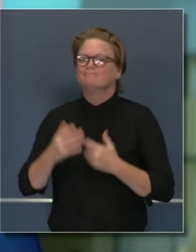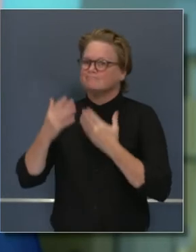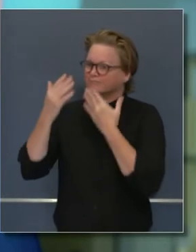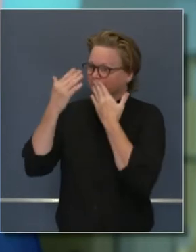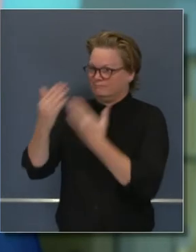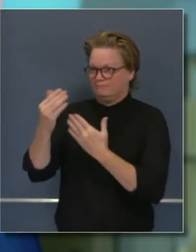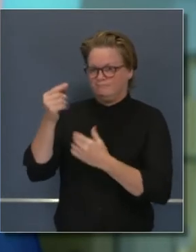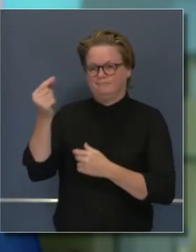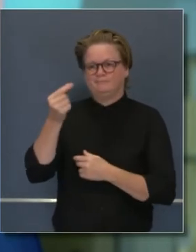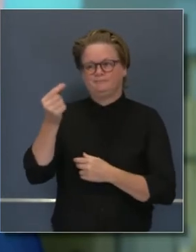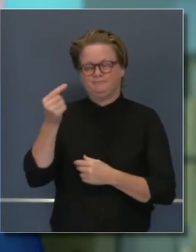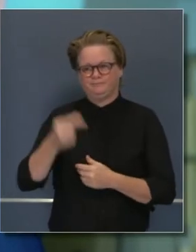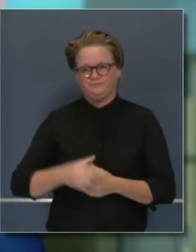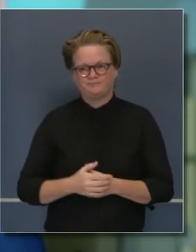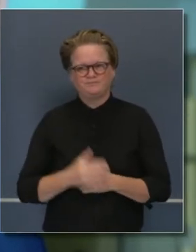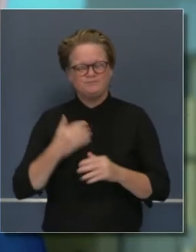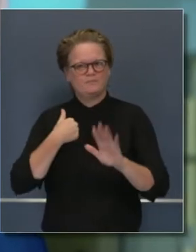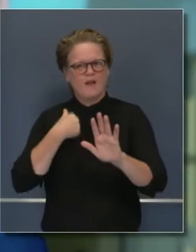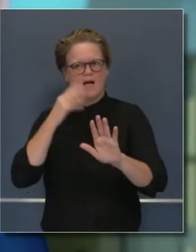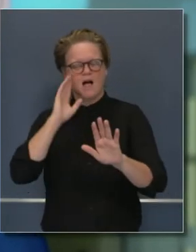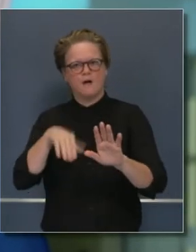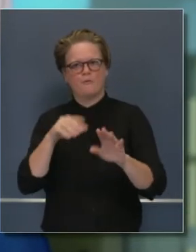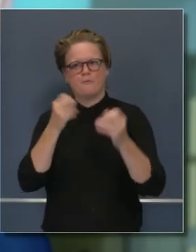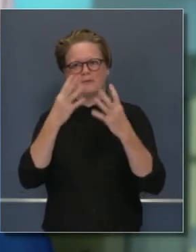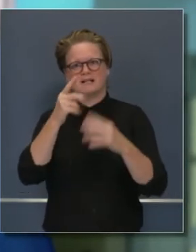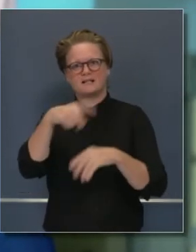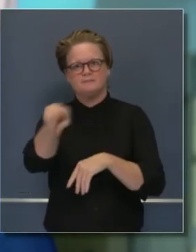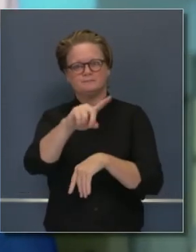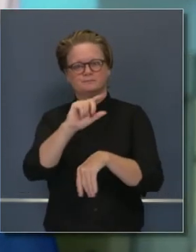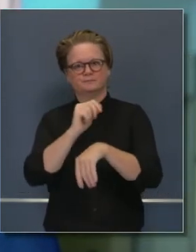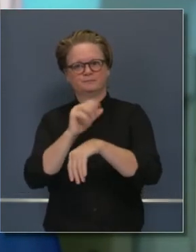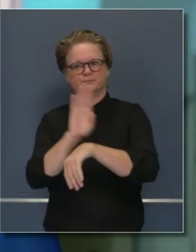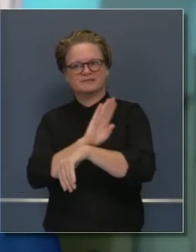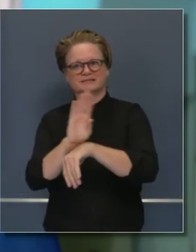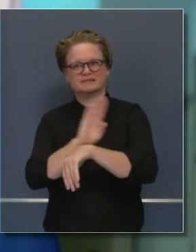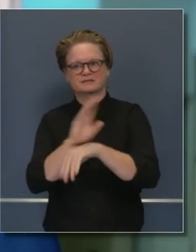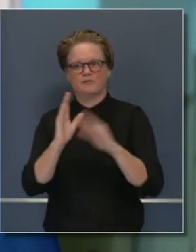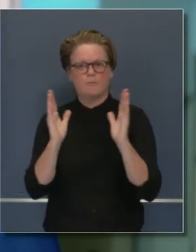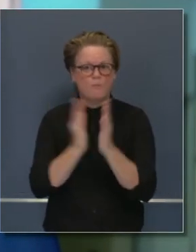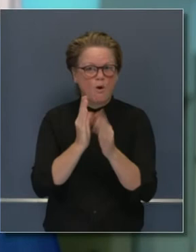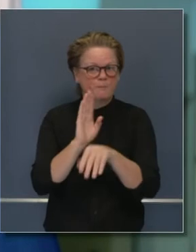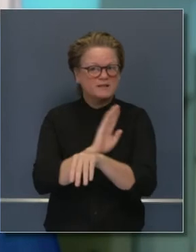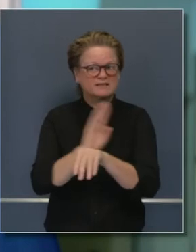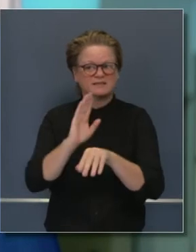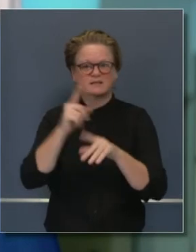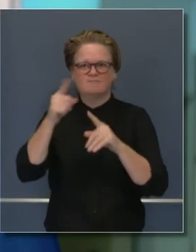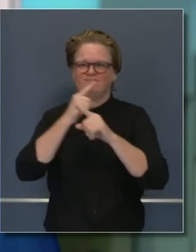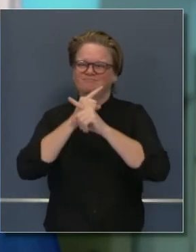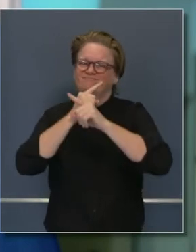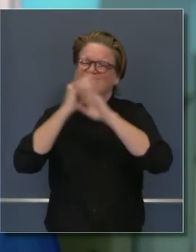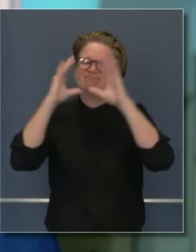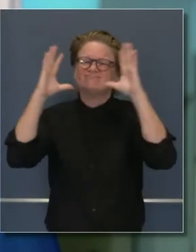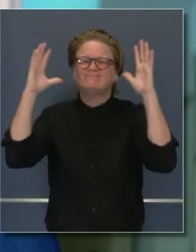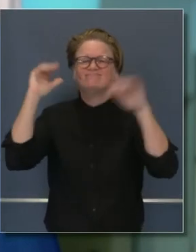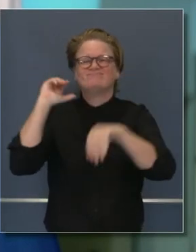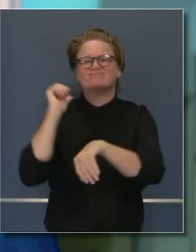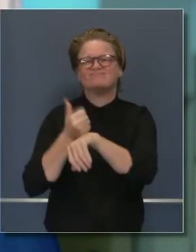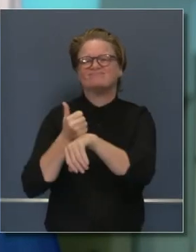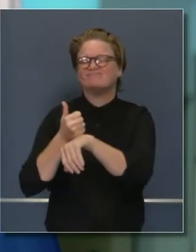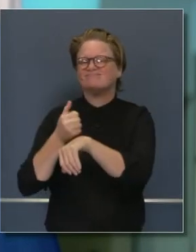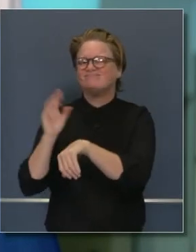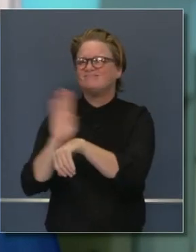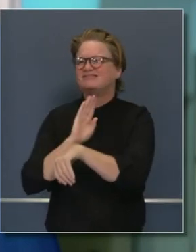Una vez más, quiero reconocer la sociedad de empresarios y comerciantes que están arriesgando sus